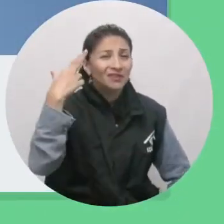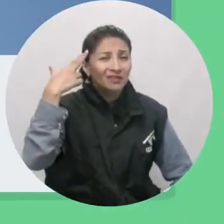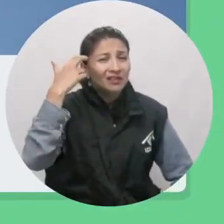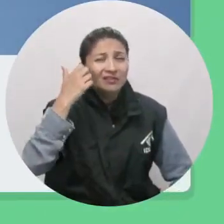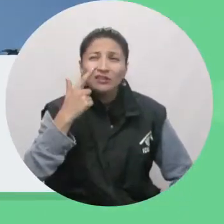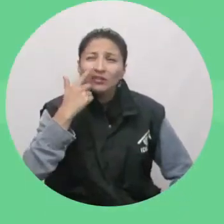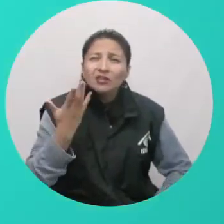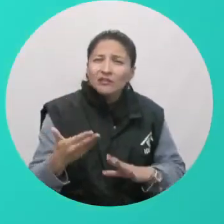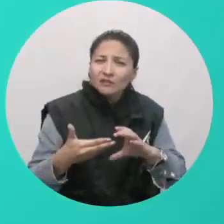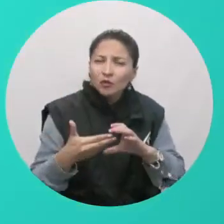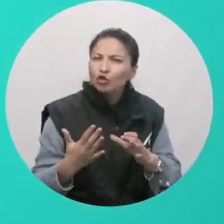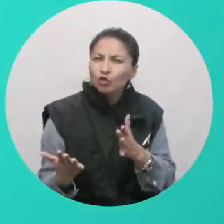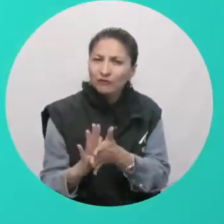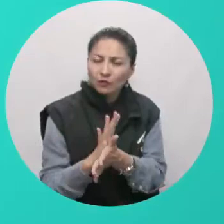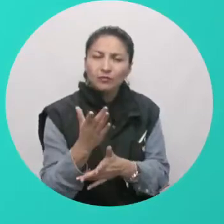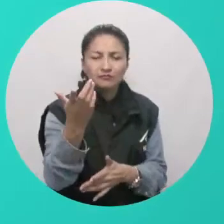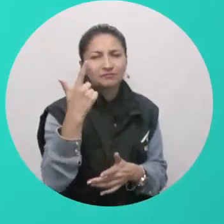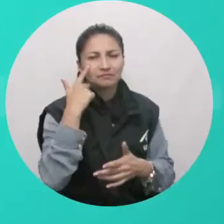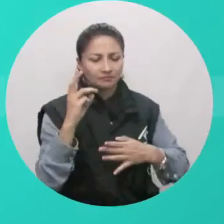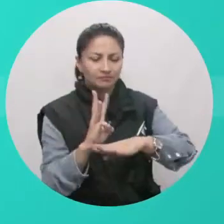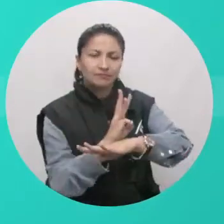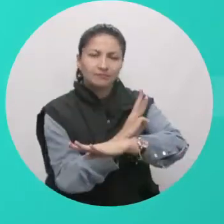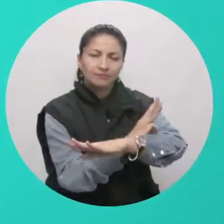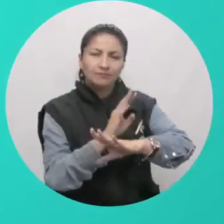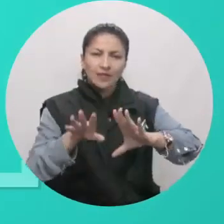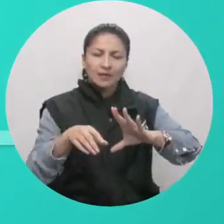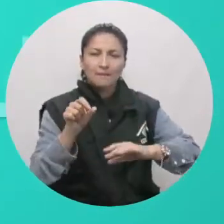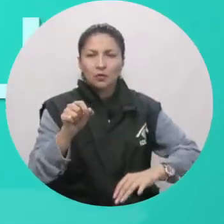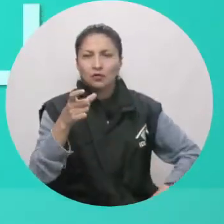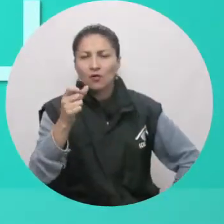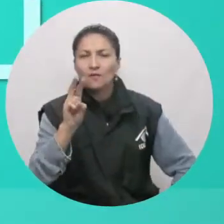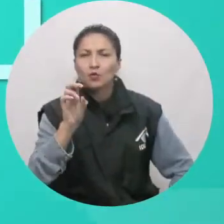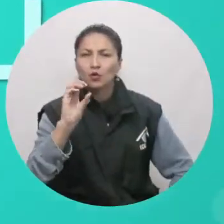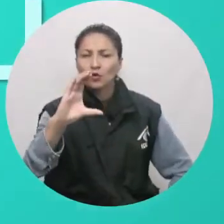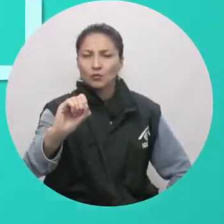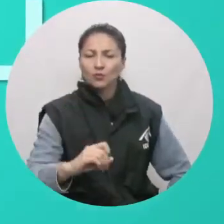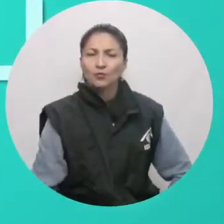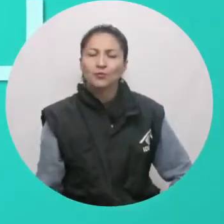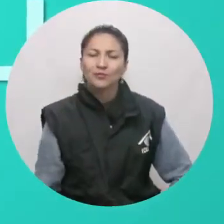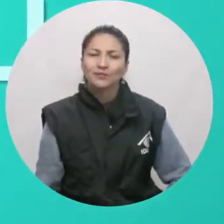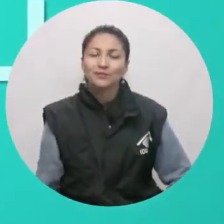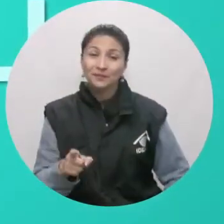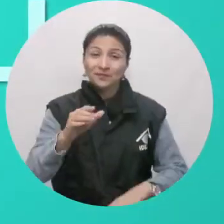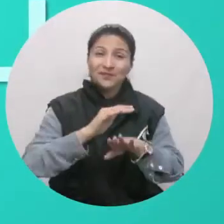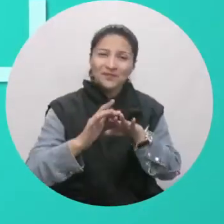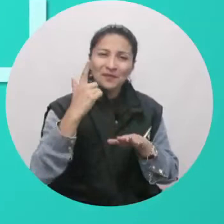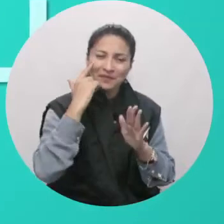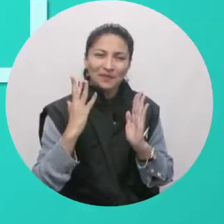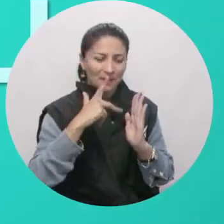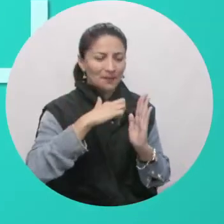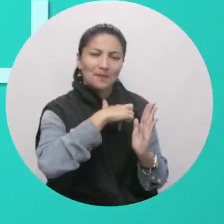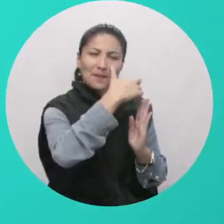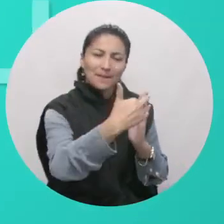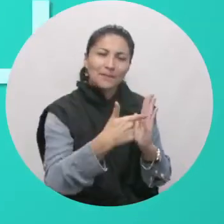.gov.co. Te invitamos a consultar la aplicación Mi Pronóstico del IDEAM, ahora con información sobre deforestación,